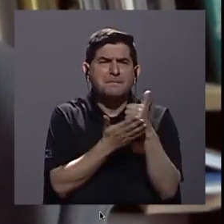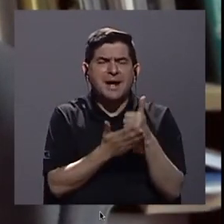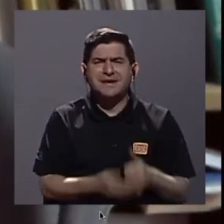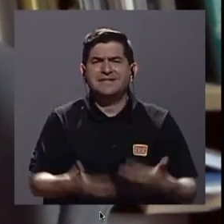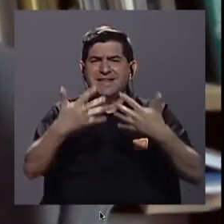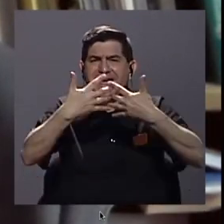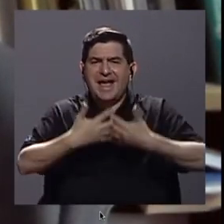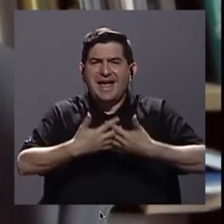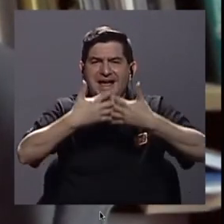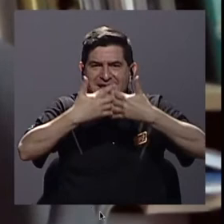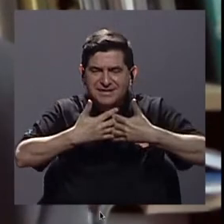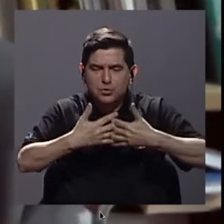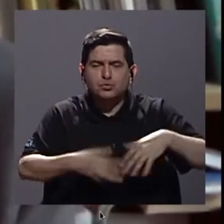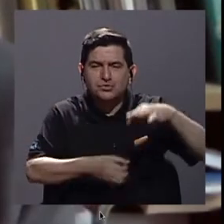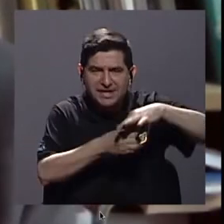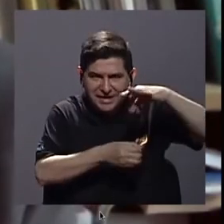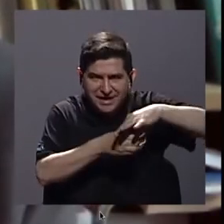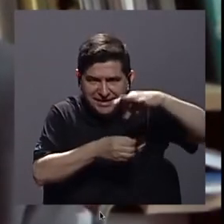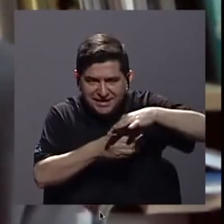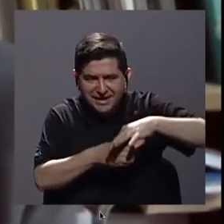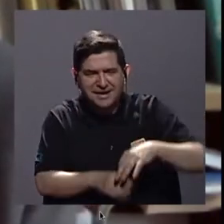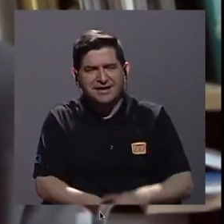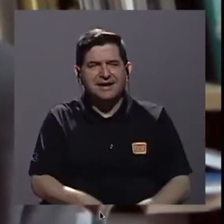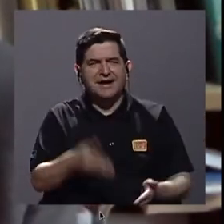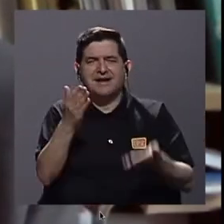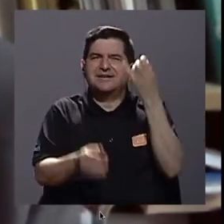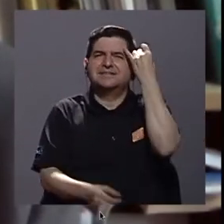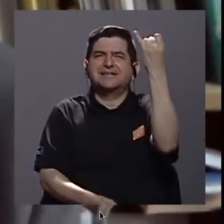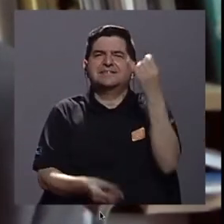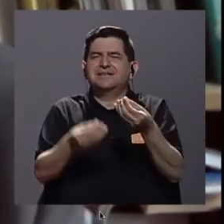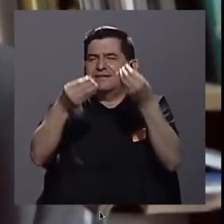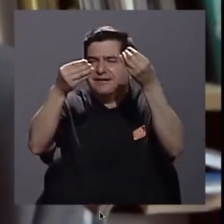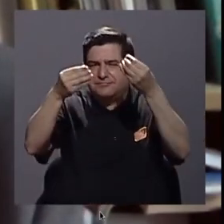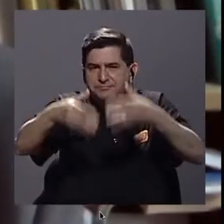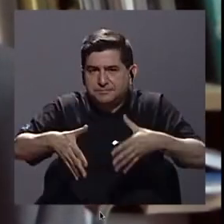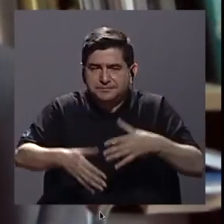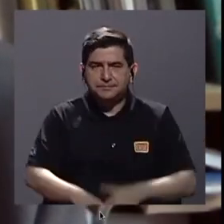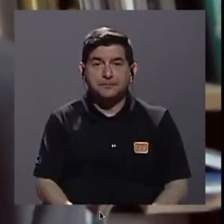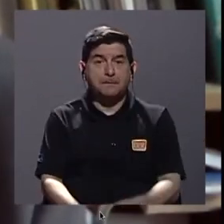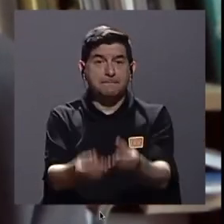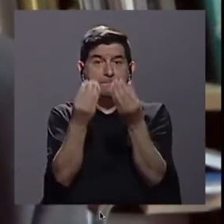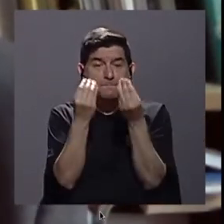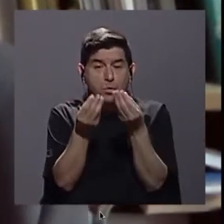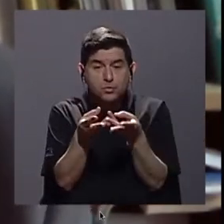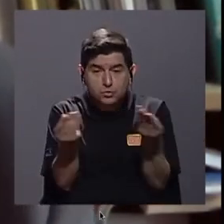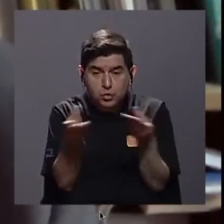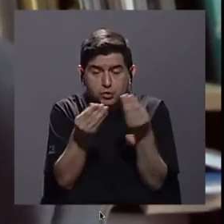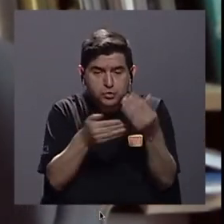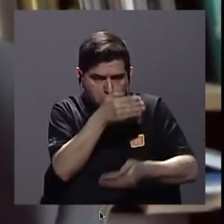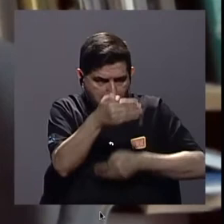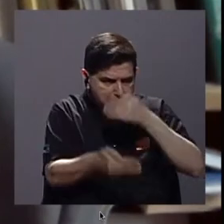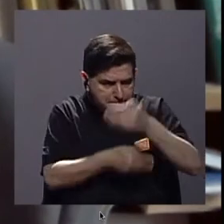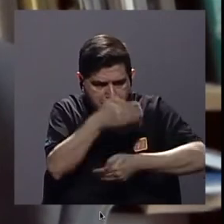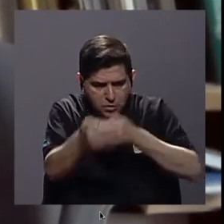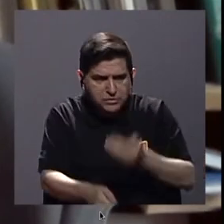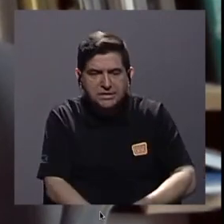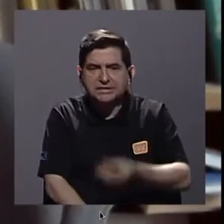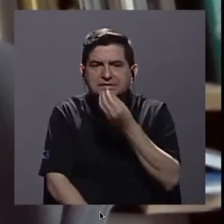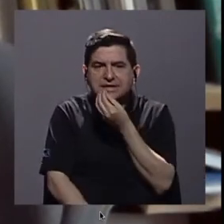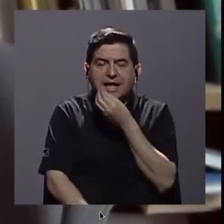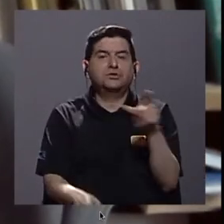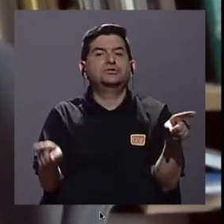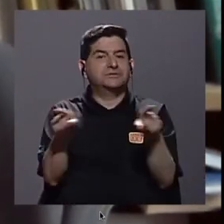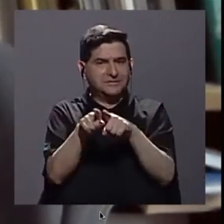agroindustria a veces ahí perdemos un poco la noción de que mucho de lo que los productos procesados que comemos